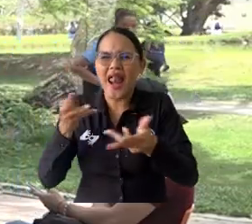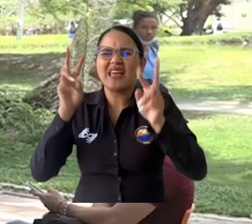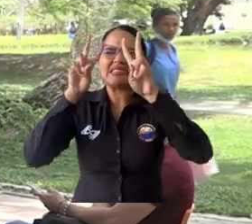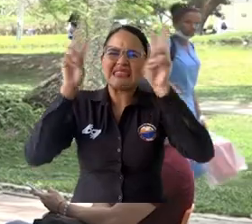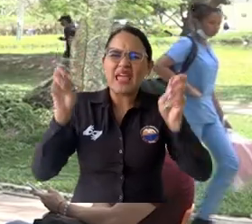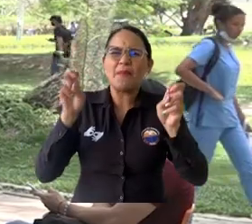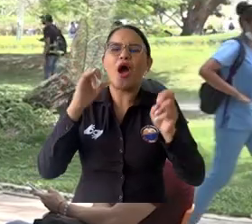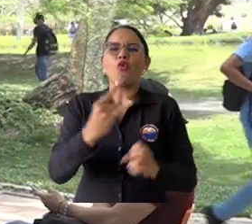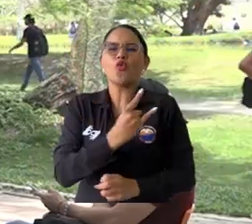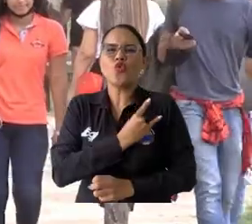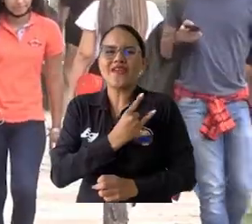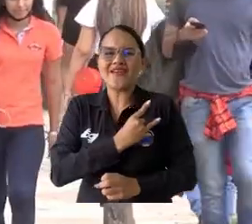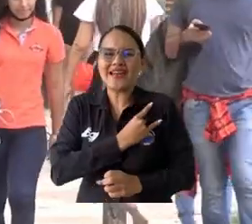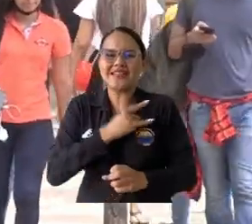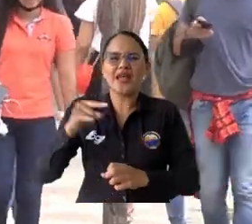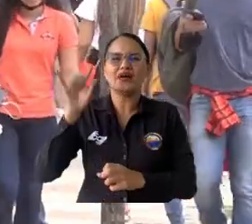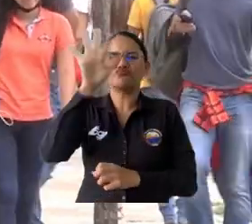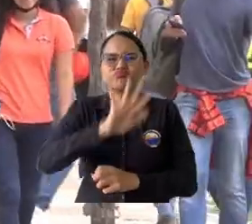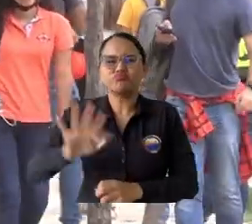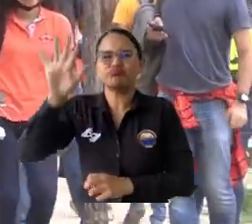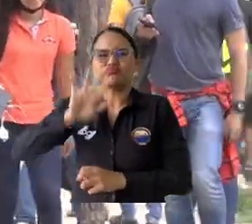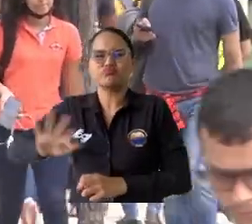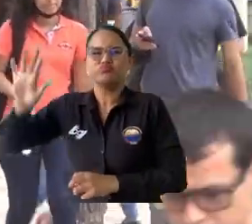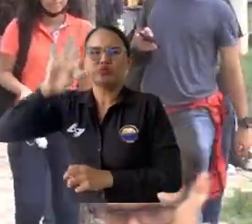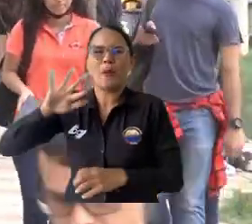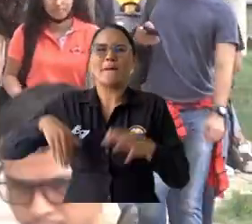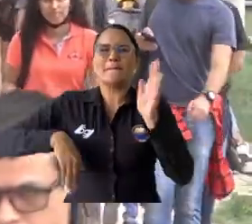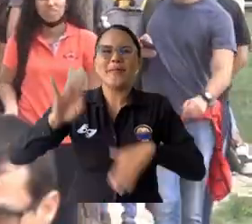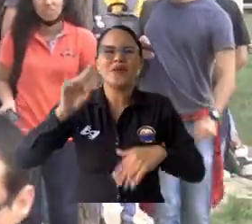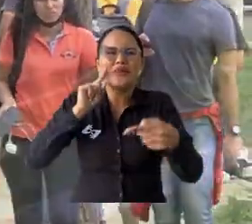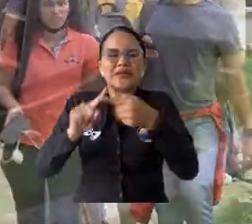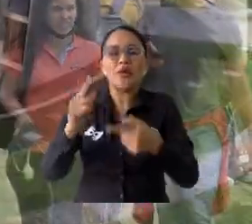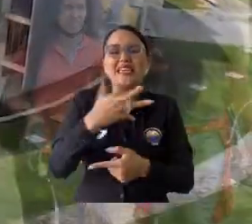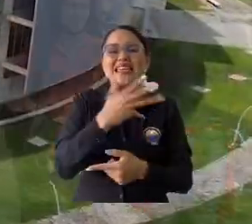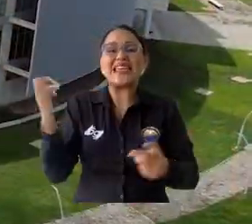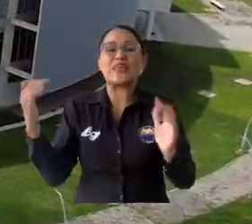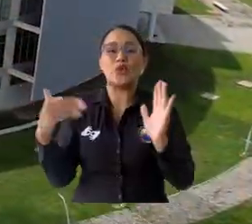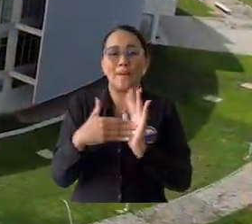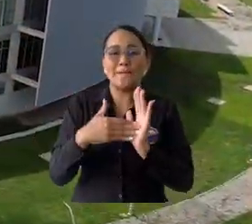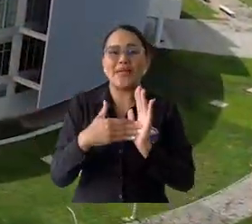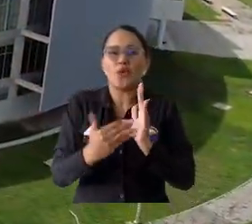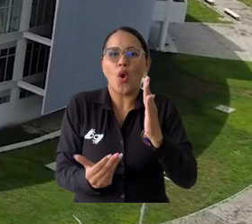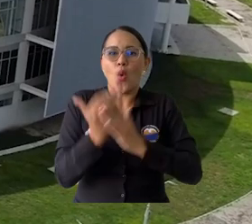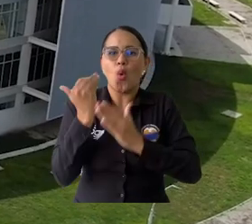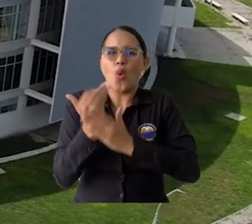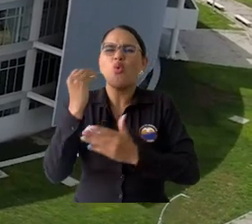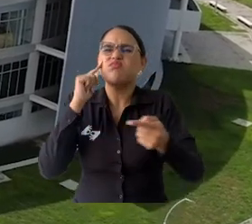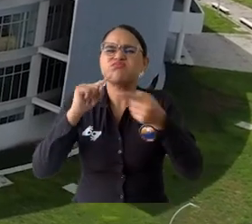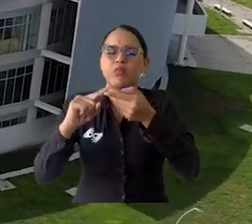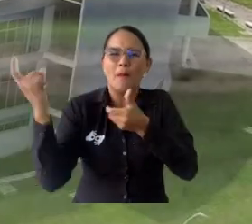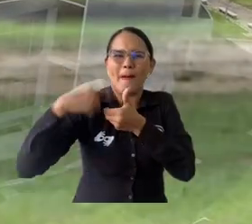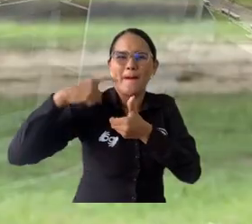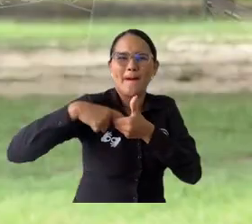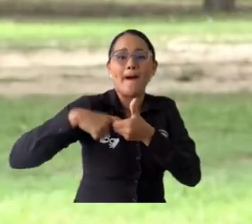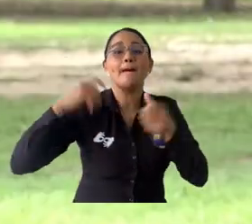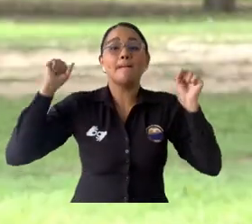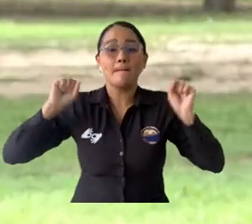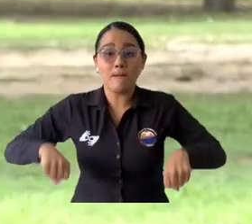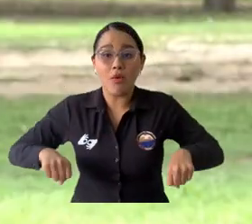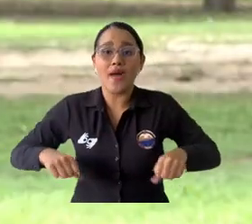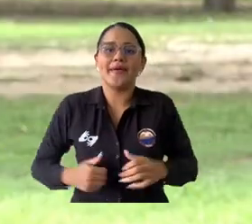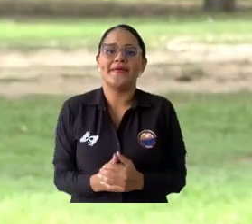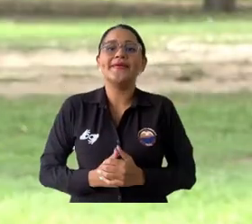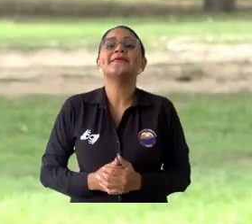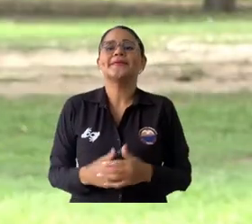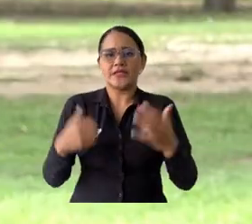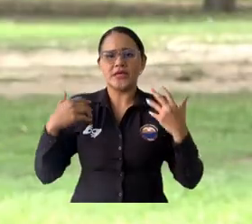Territorio para la ampliación de 500.000 nuevos cupos de educación superior. Como Universidad del Magdalena ya habíamos preparado una propuesta. Hemos identificado que